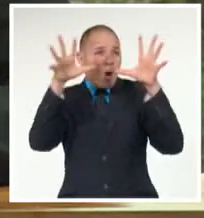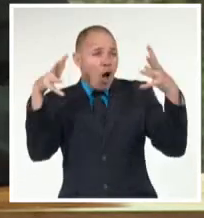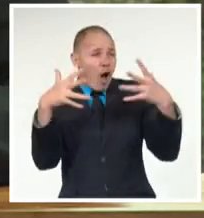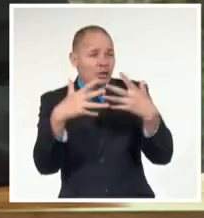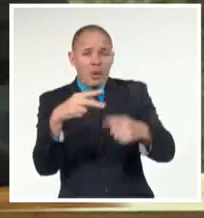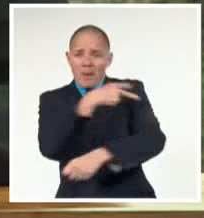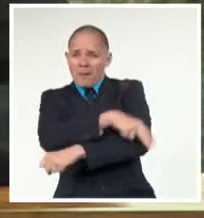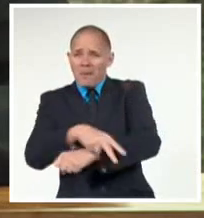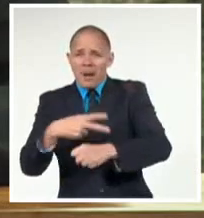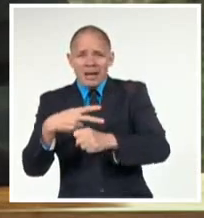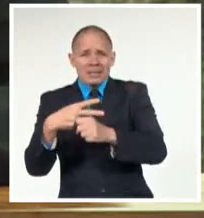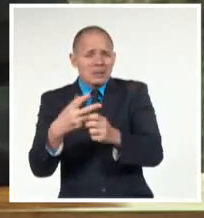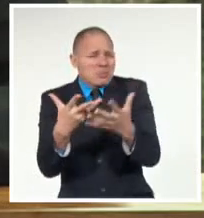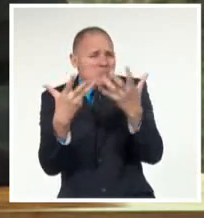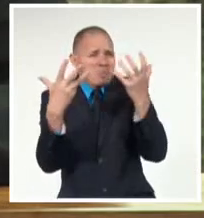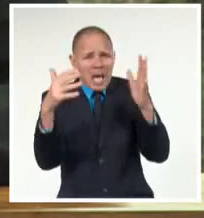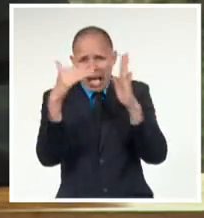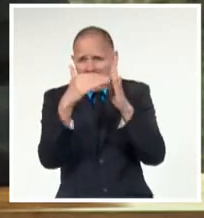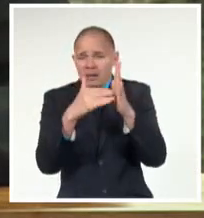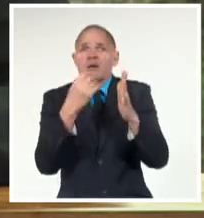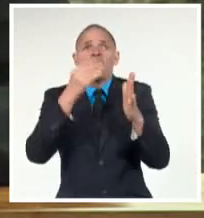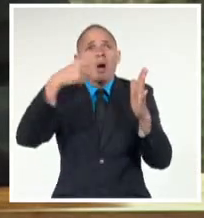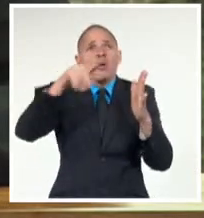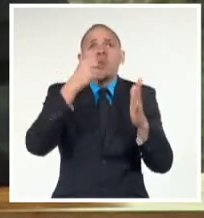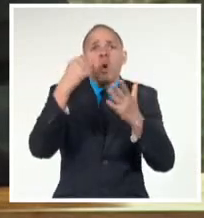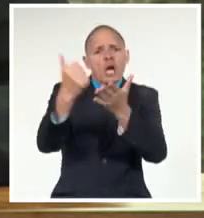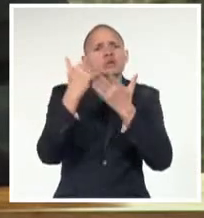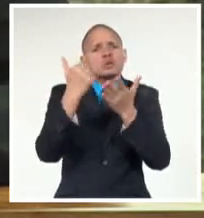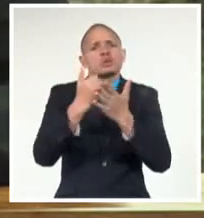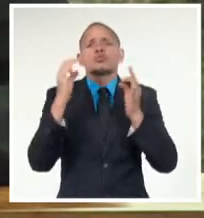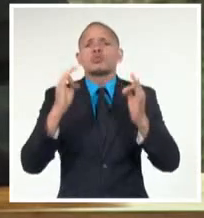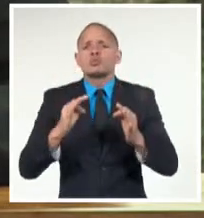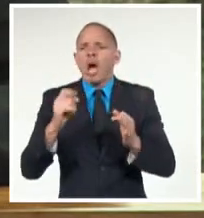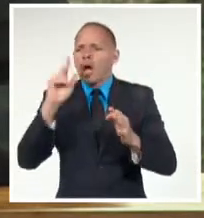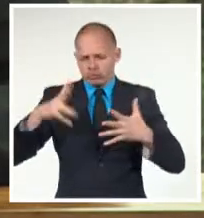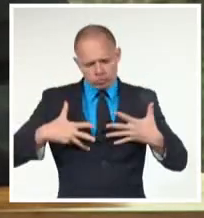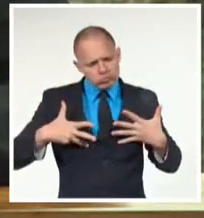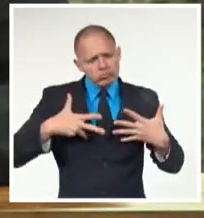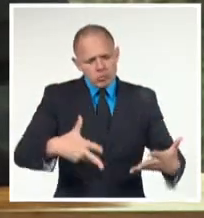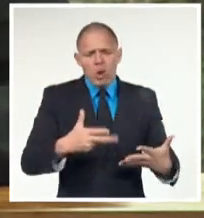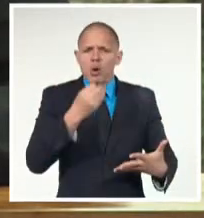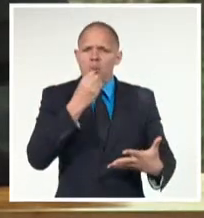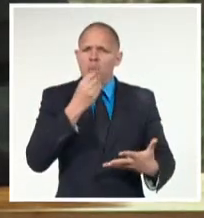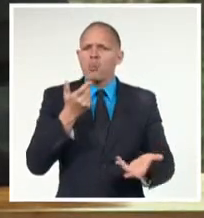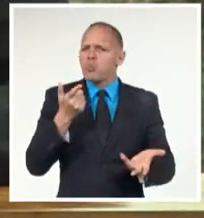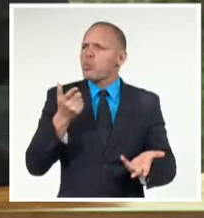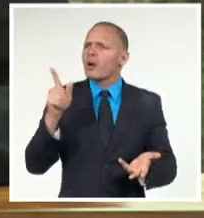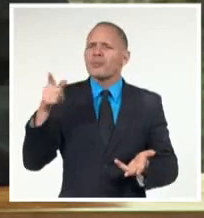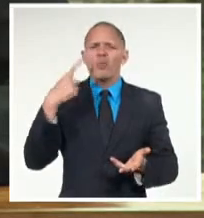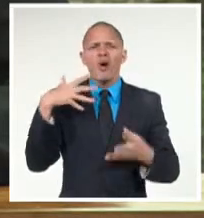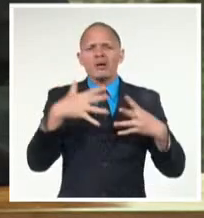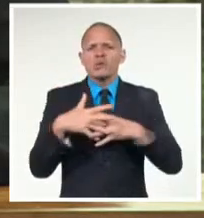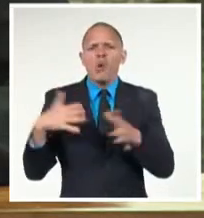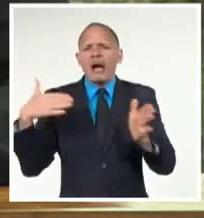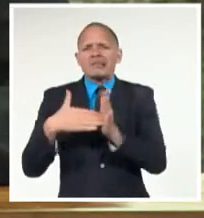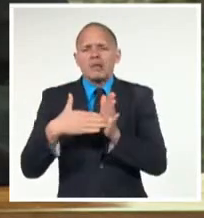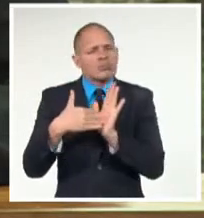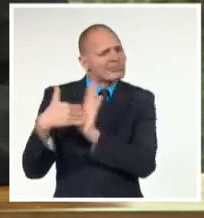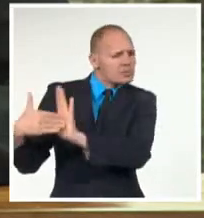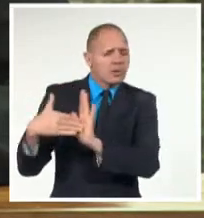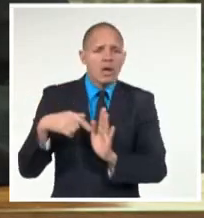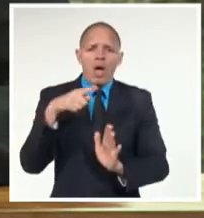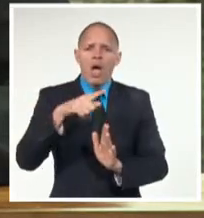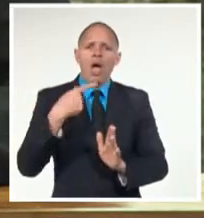soberanos, independientes, dignos que están dispuestos a desarrollar relaciones respetuosas en pie de igualdad